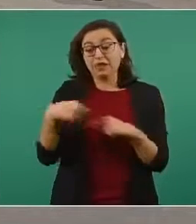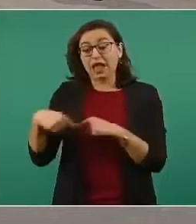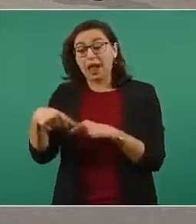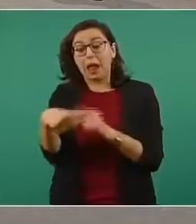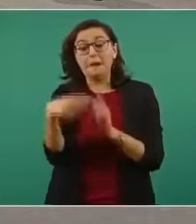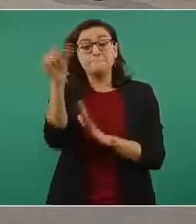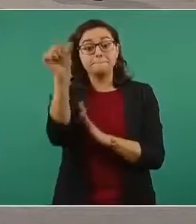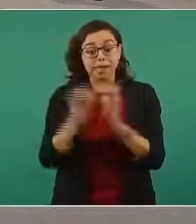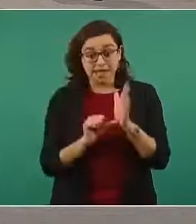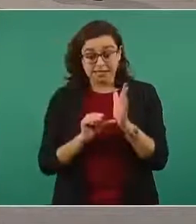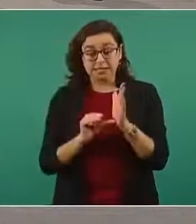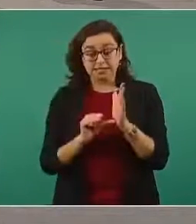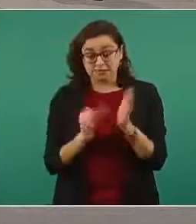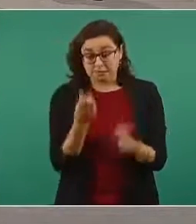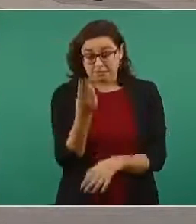mes